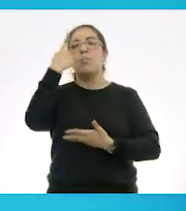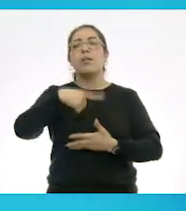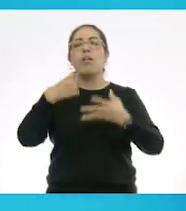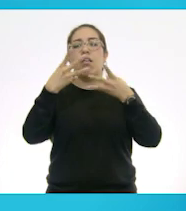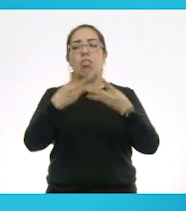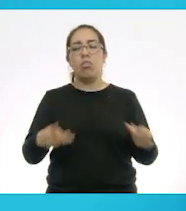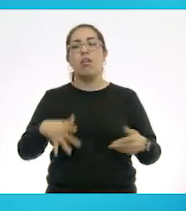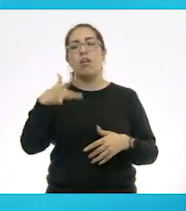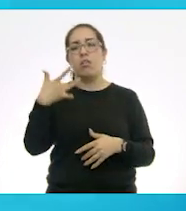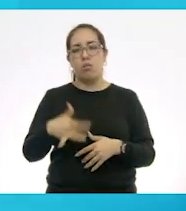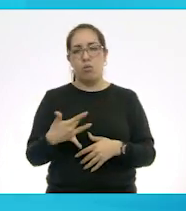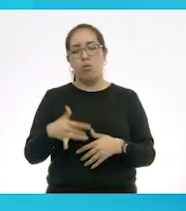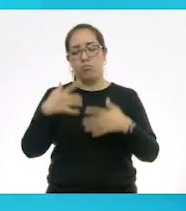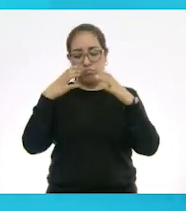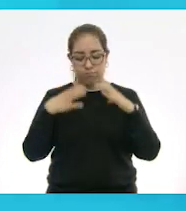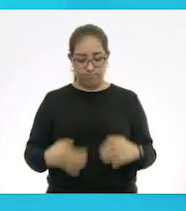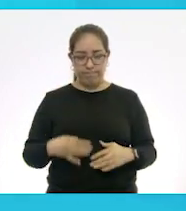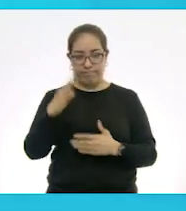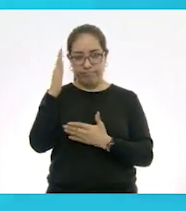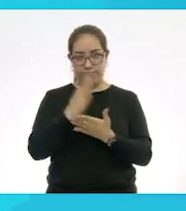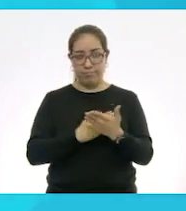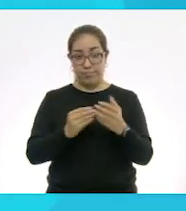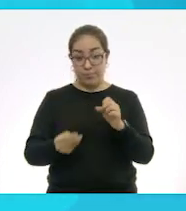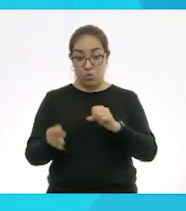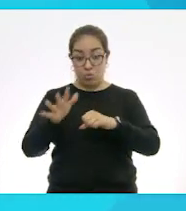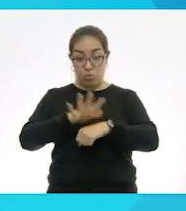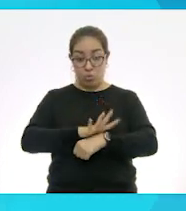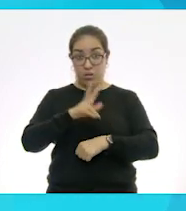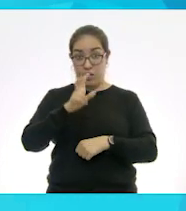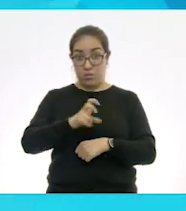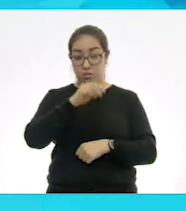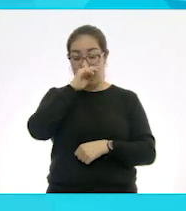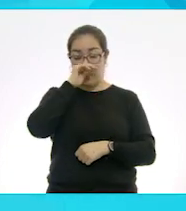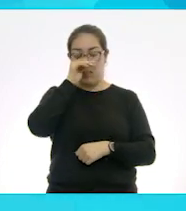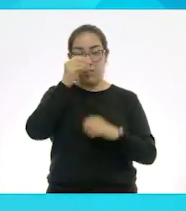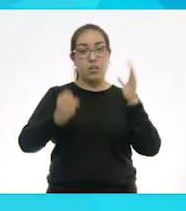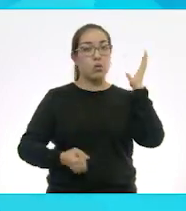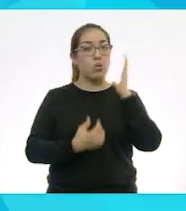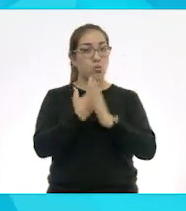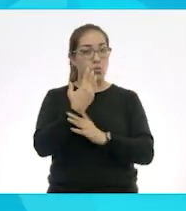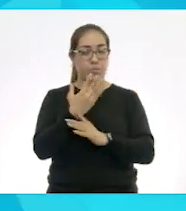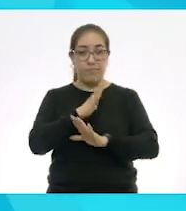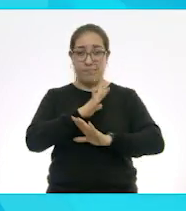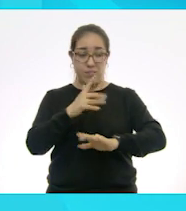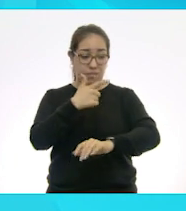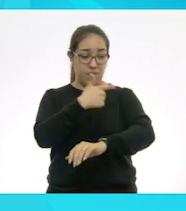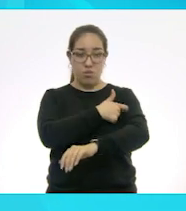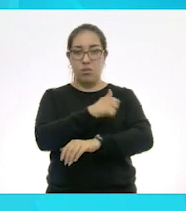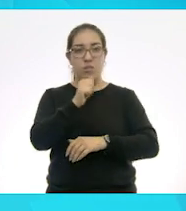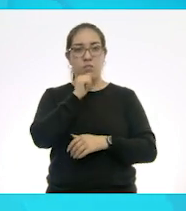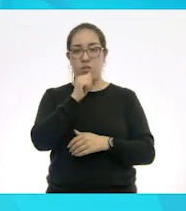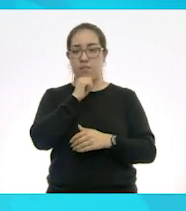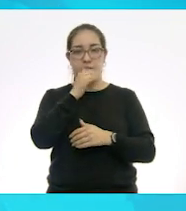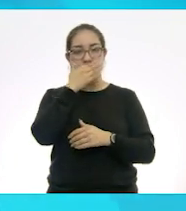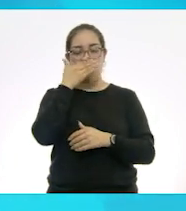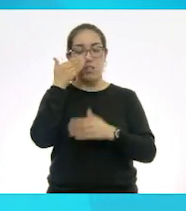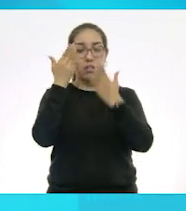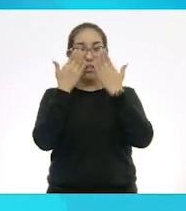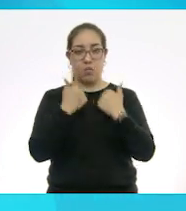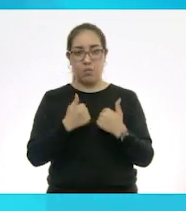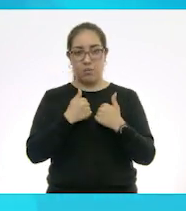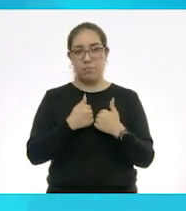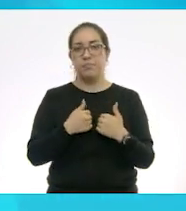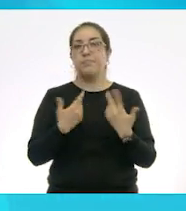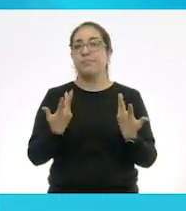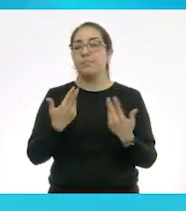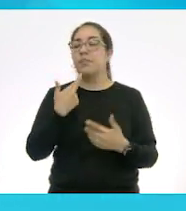Tenemos que recordar que el COVID-19 es una enfermedad nueva, es un virus nuevo. Por tal motivo, no hay una vacuna para poder prevenirlo. En la mayor parte de